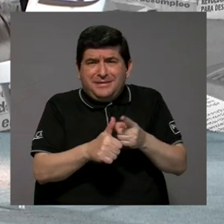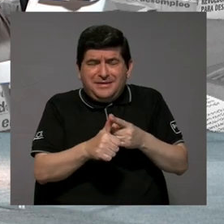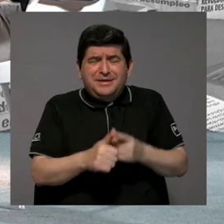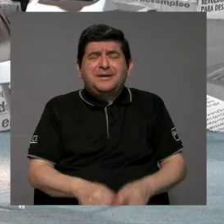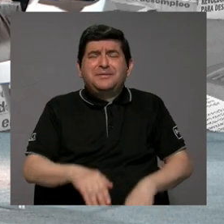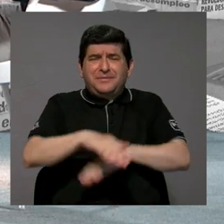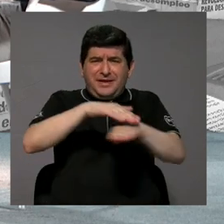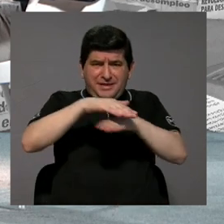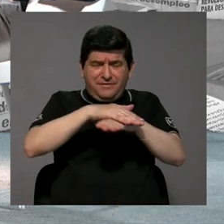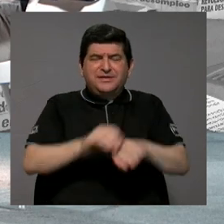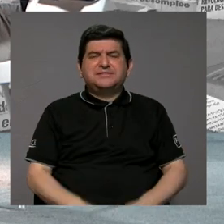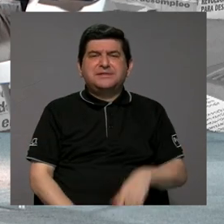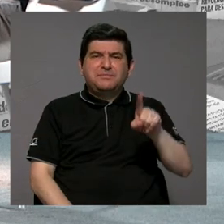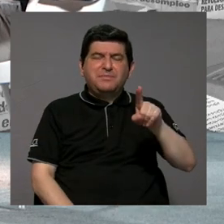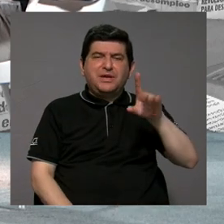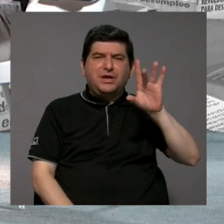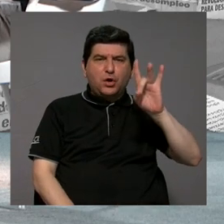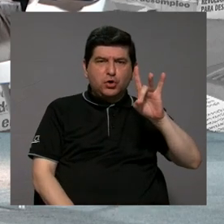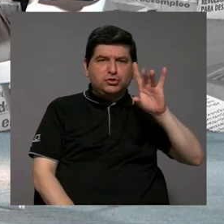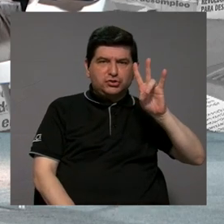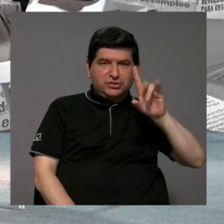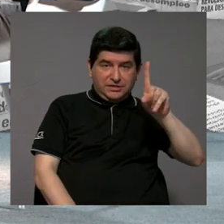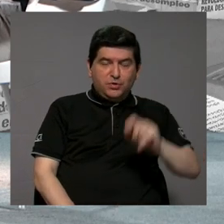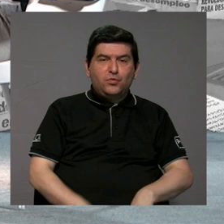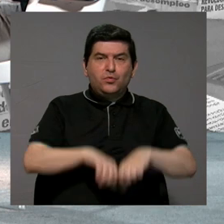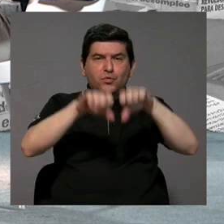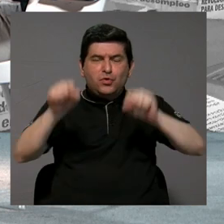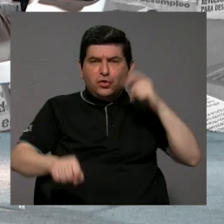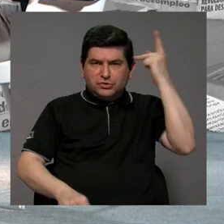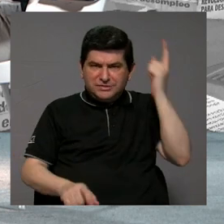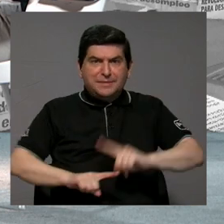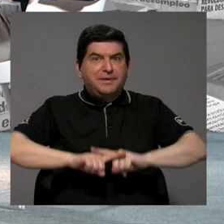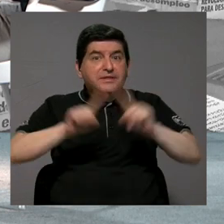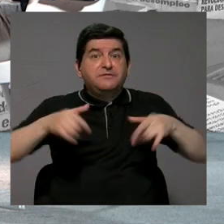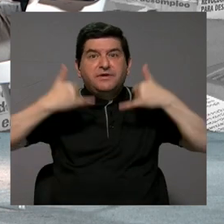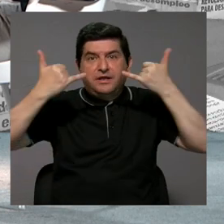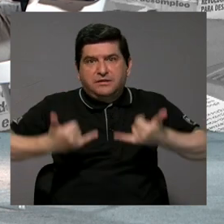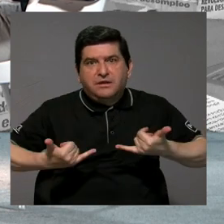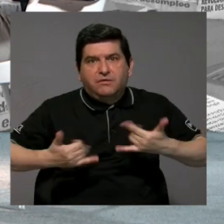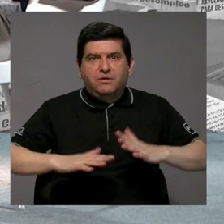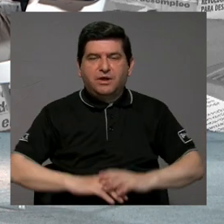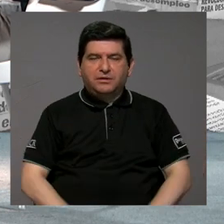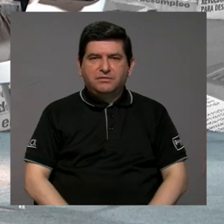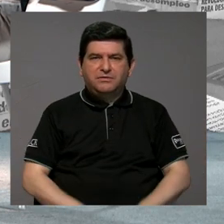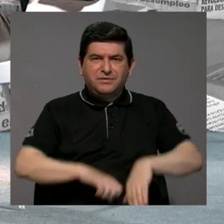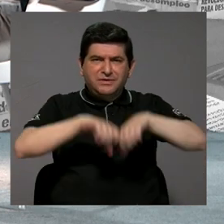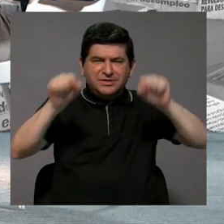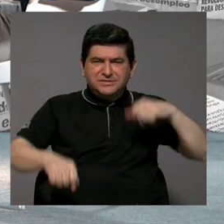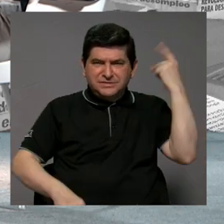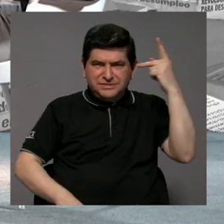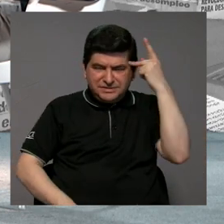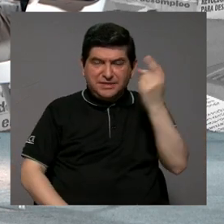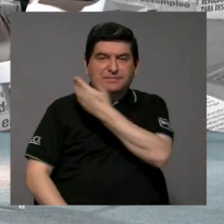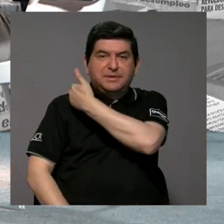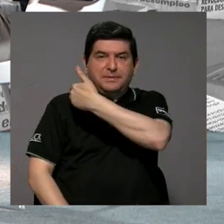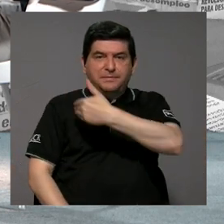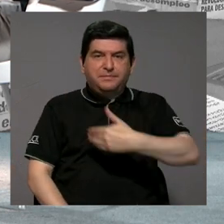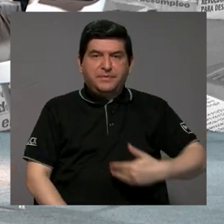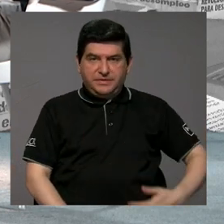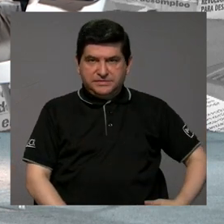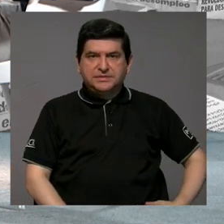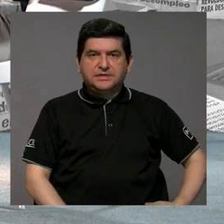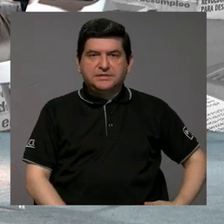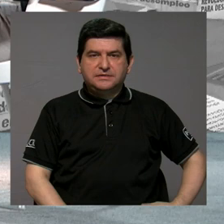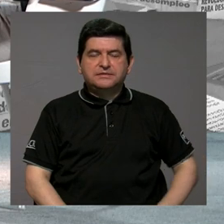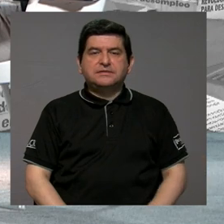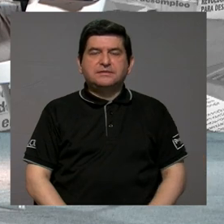1871, tenía un sistema político totalmente distinto al que tenemos hoy. Era un sistema político donde el presidente,